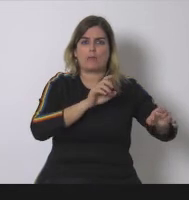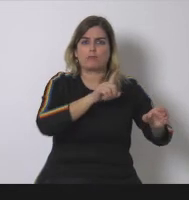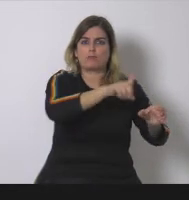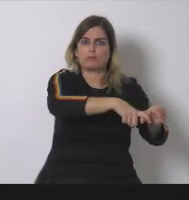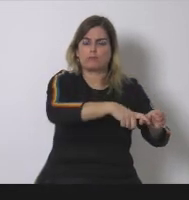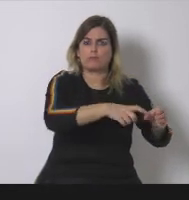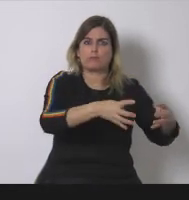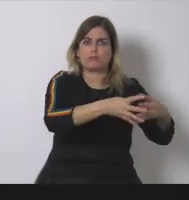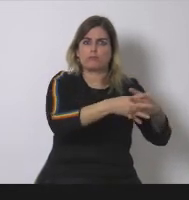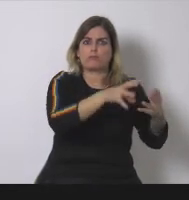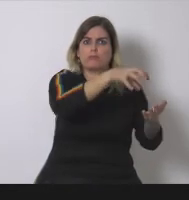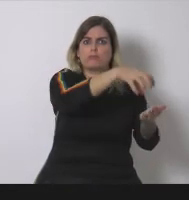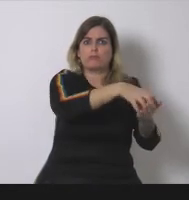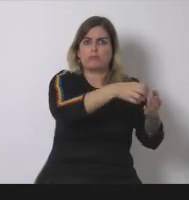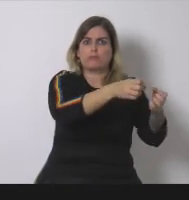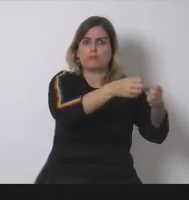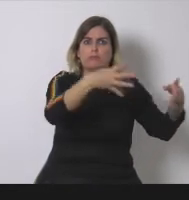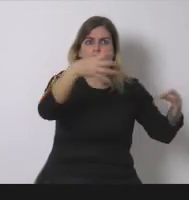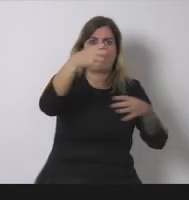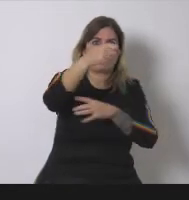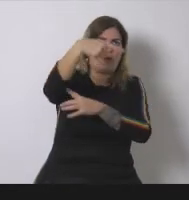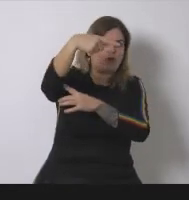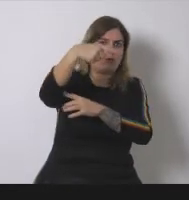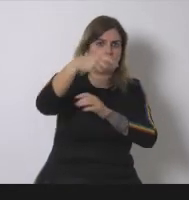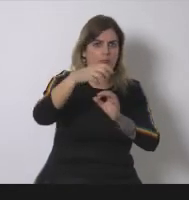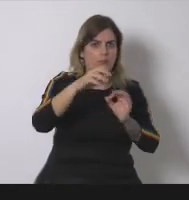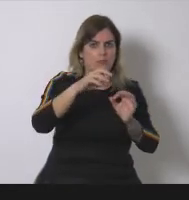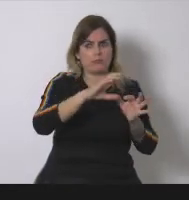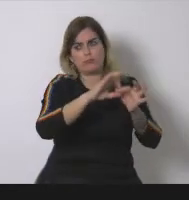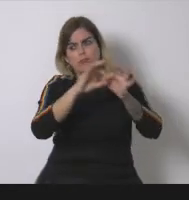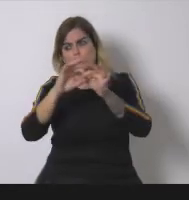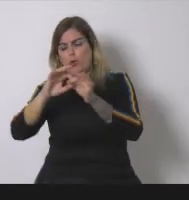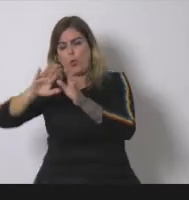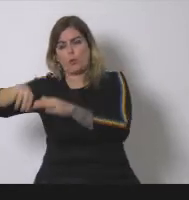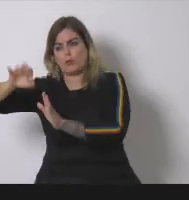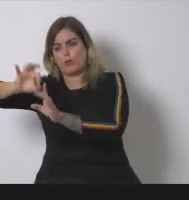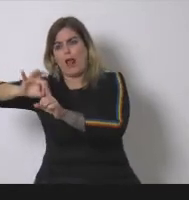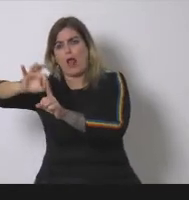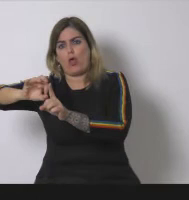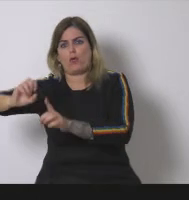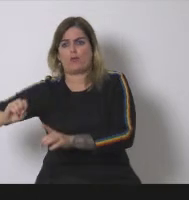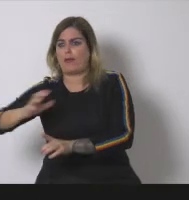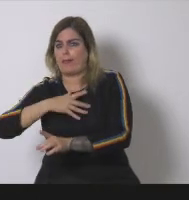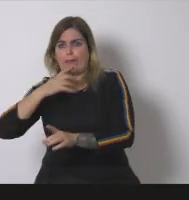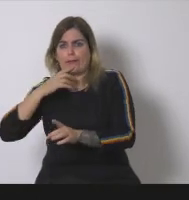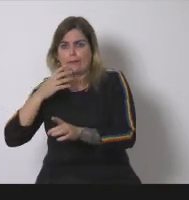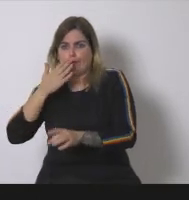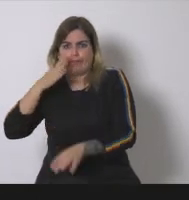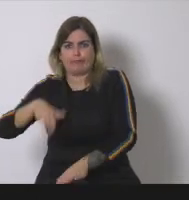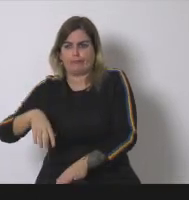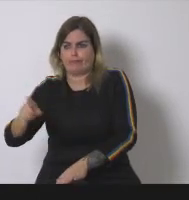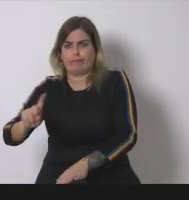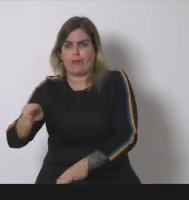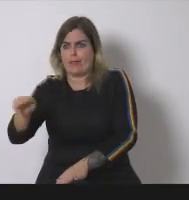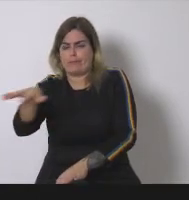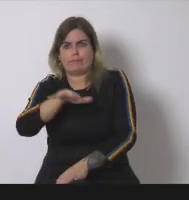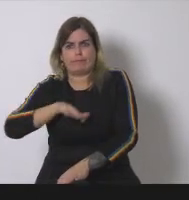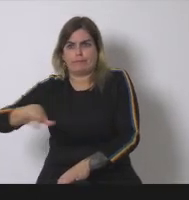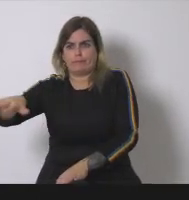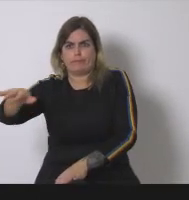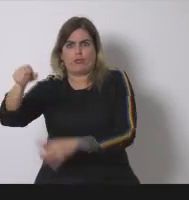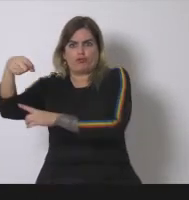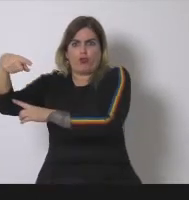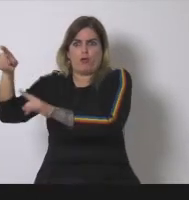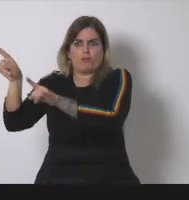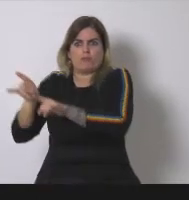de una planta fotovoltaica directamente exclosos de la perspectiva de posar allá una planta